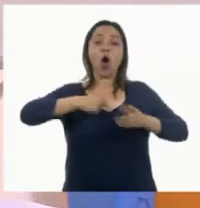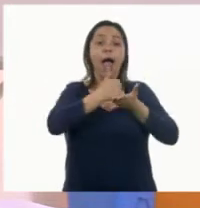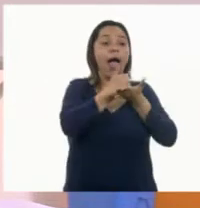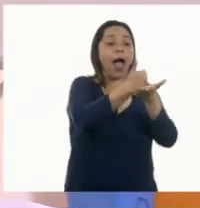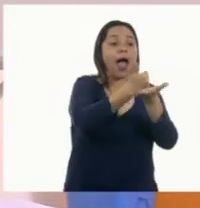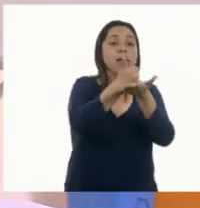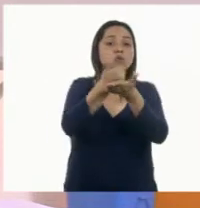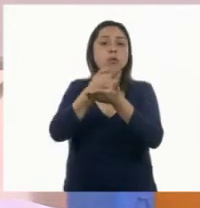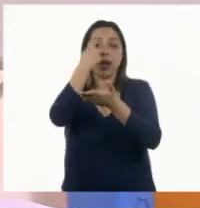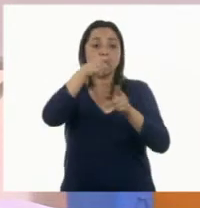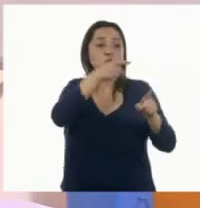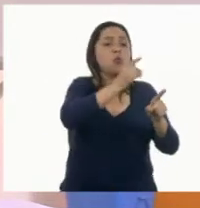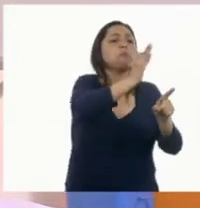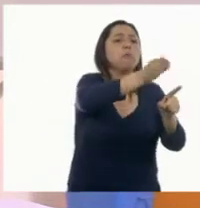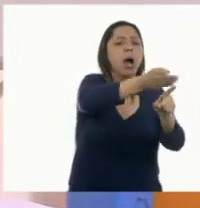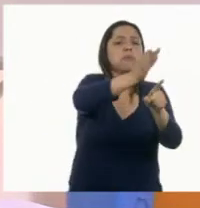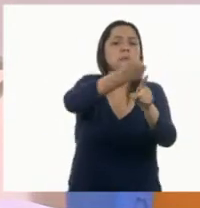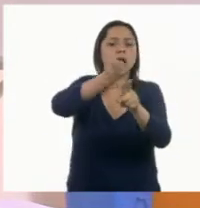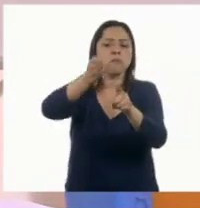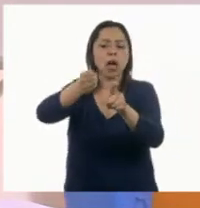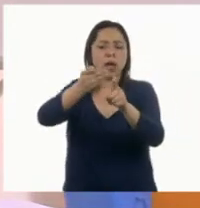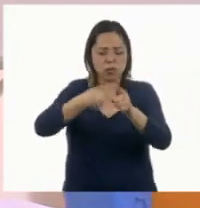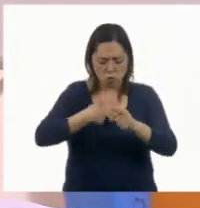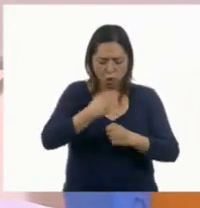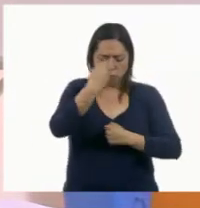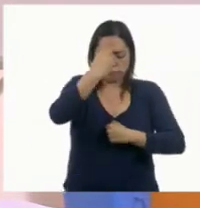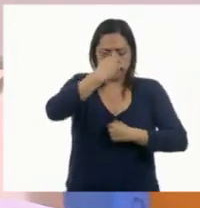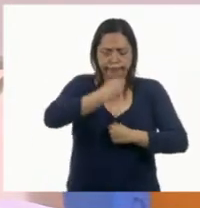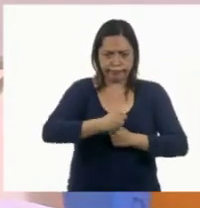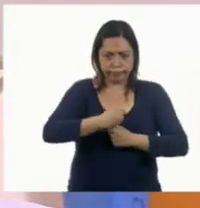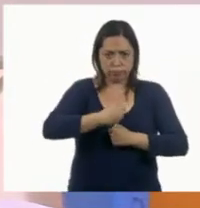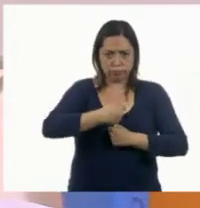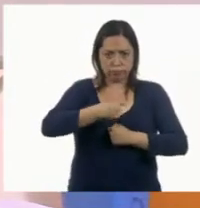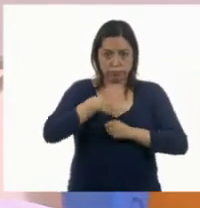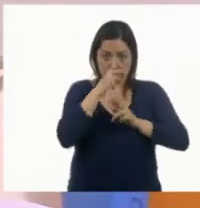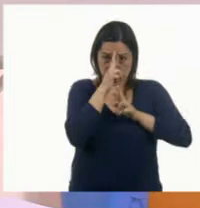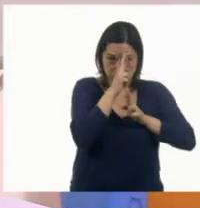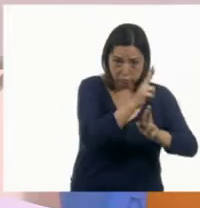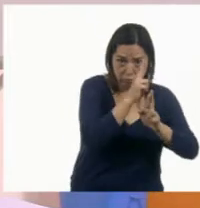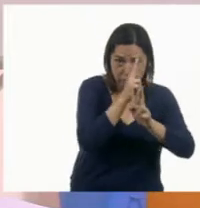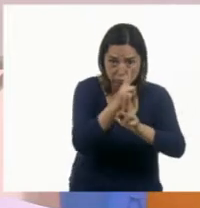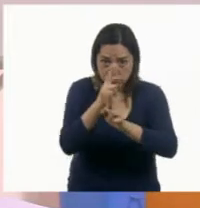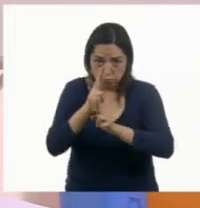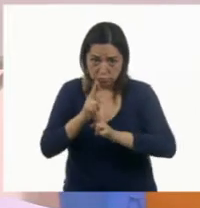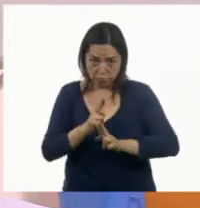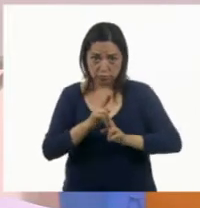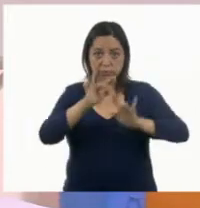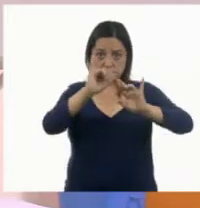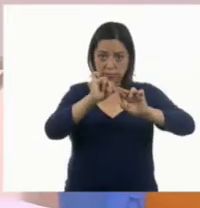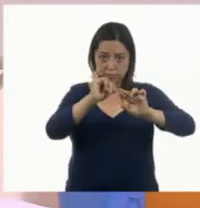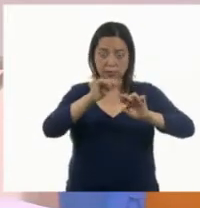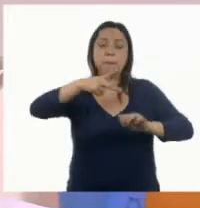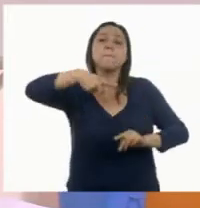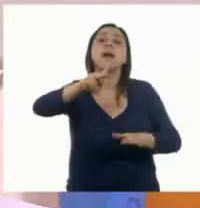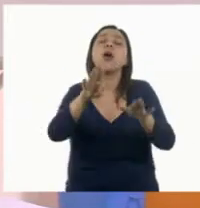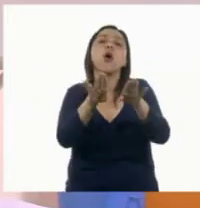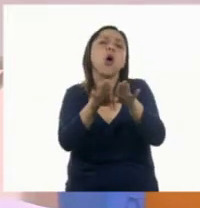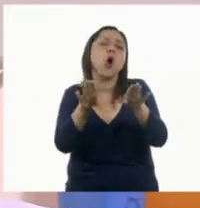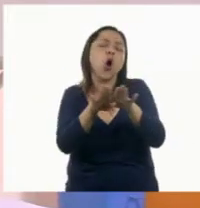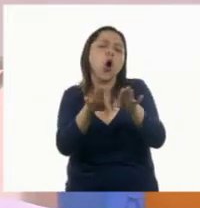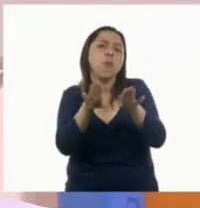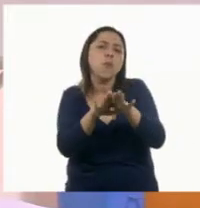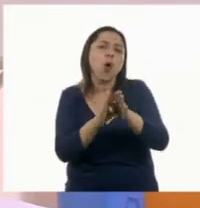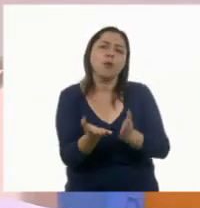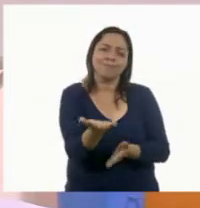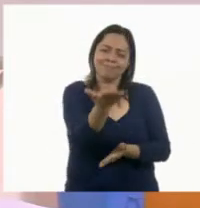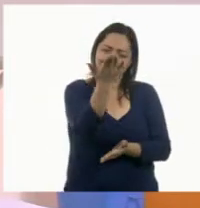y aceptarte a ti también. Quiere decir que nos vamos a respetar. Pero, ¿cómo podemos invitarnos e invitarlos a ustedes a